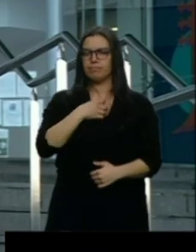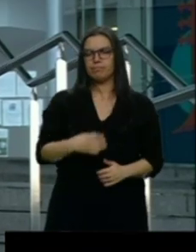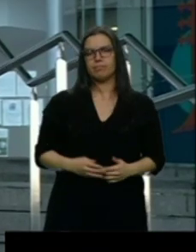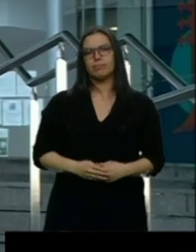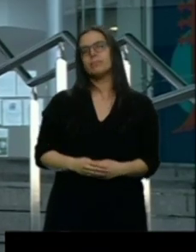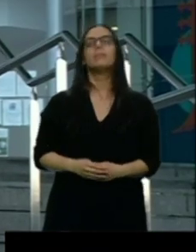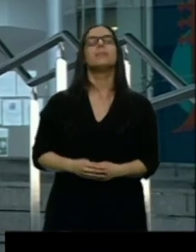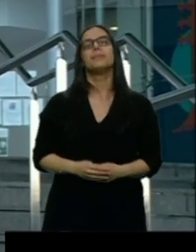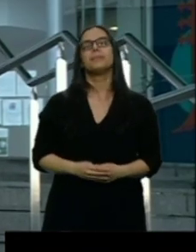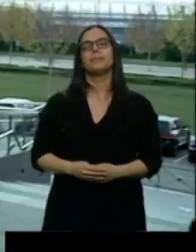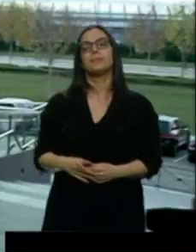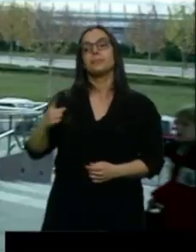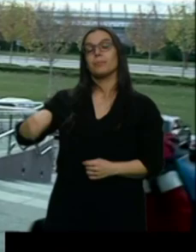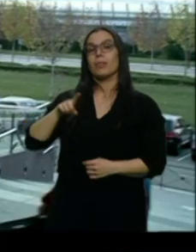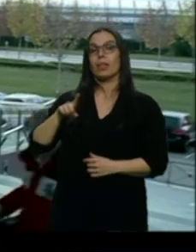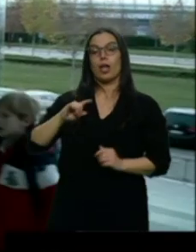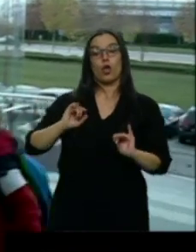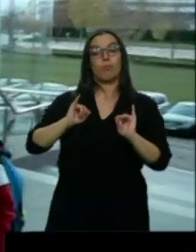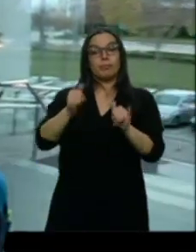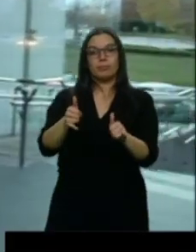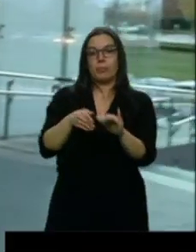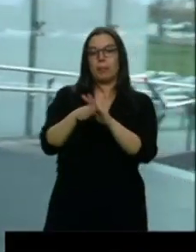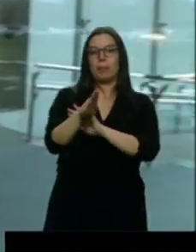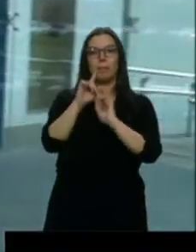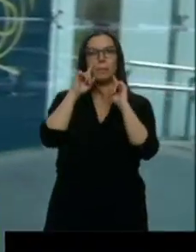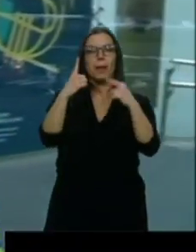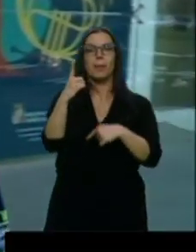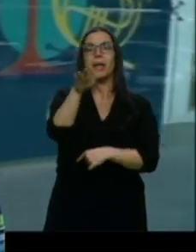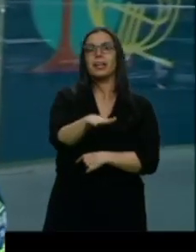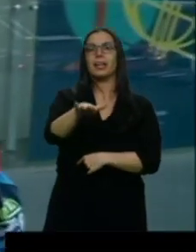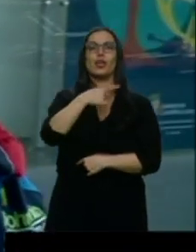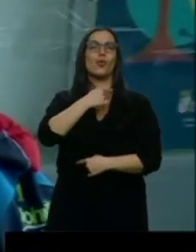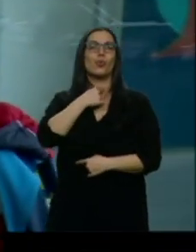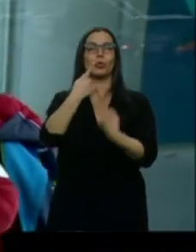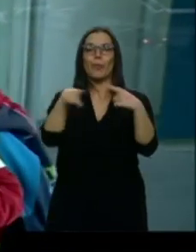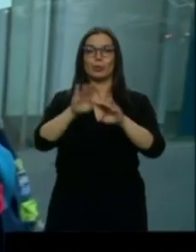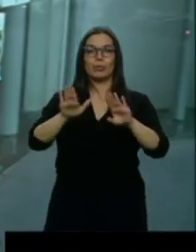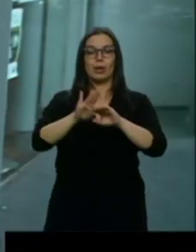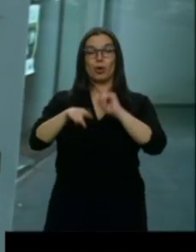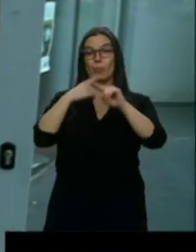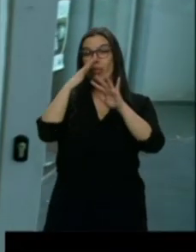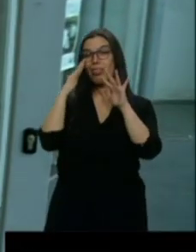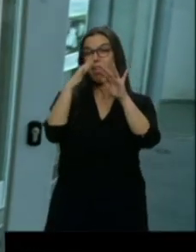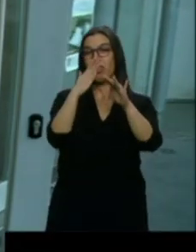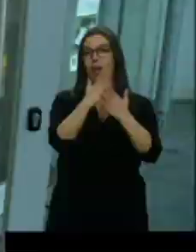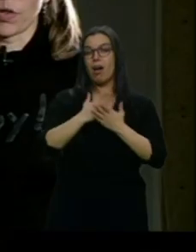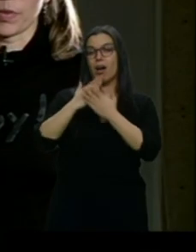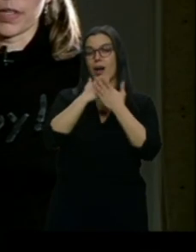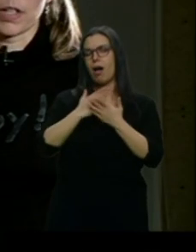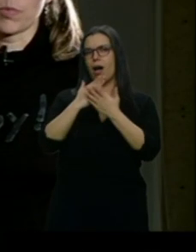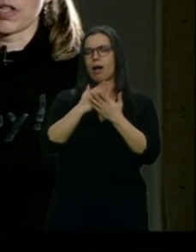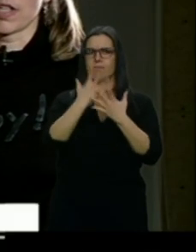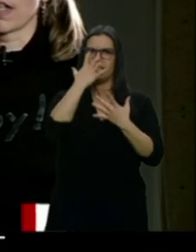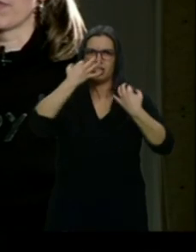Entran aquí por primera vez siendo solo unos niños a los que les gusta la música. Diez años después, el hobby se convierte en algo muy serio. Se juntan piano